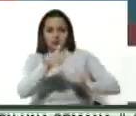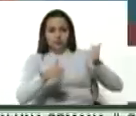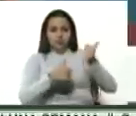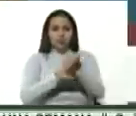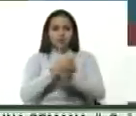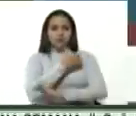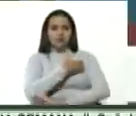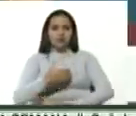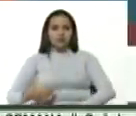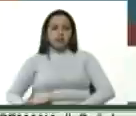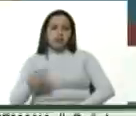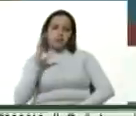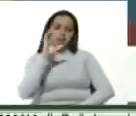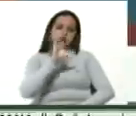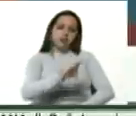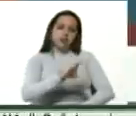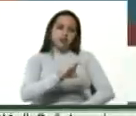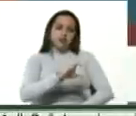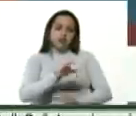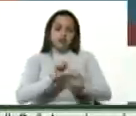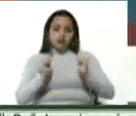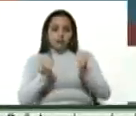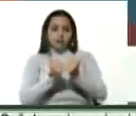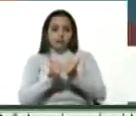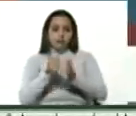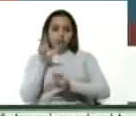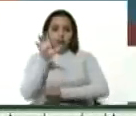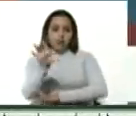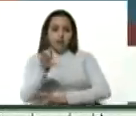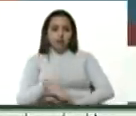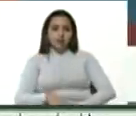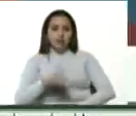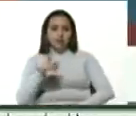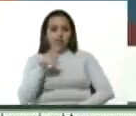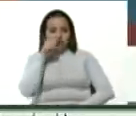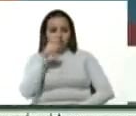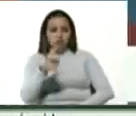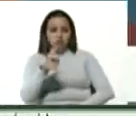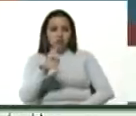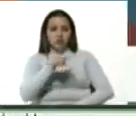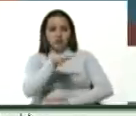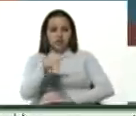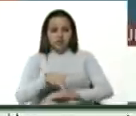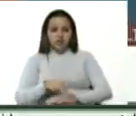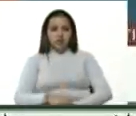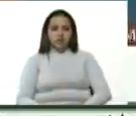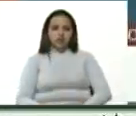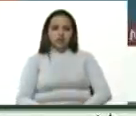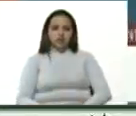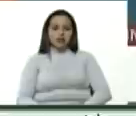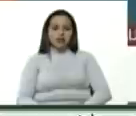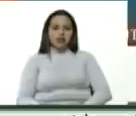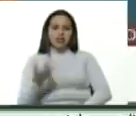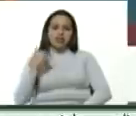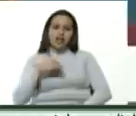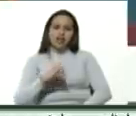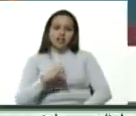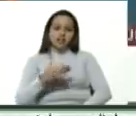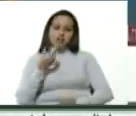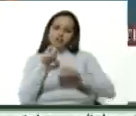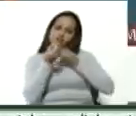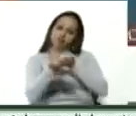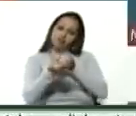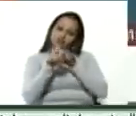departamento de Estado, Consejo de Seguridad Nacional, etcétera, donde hay una confesión